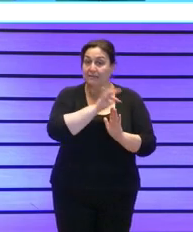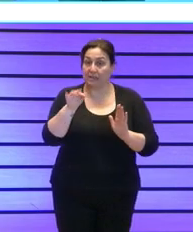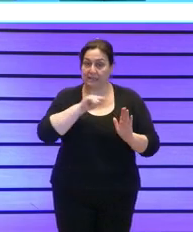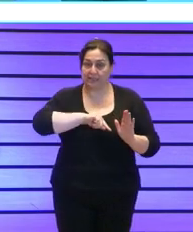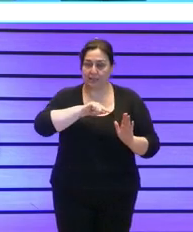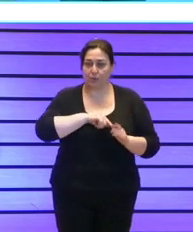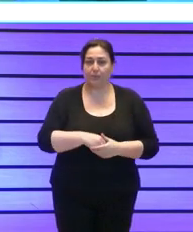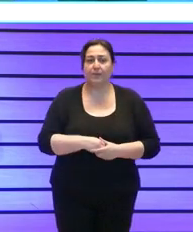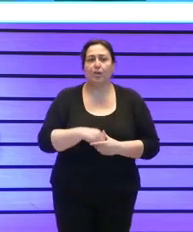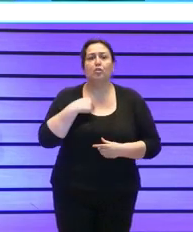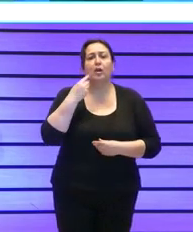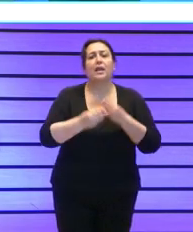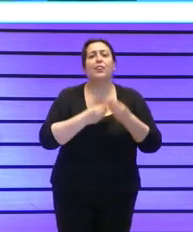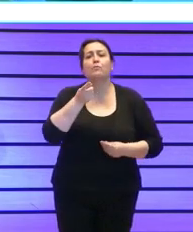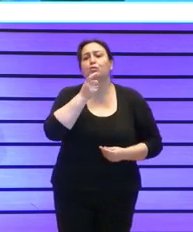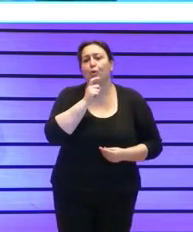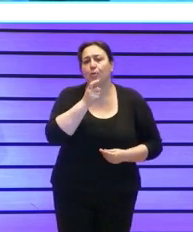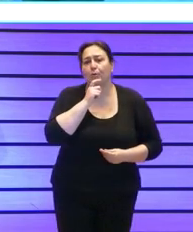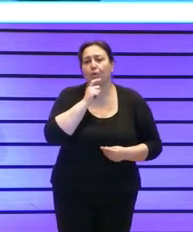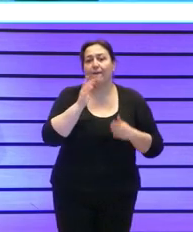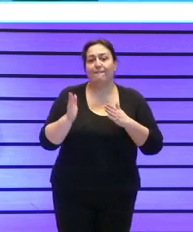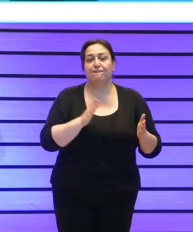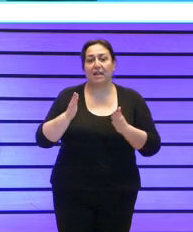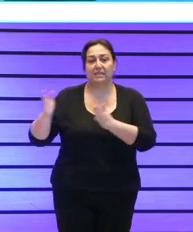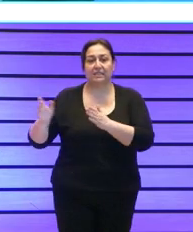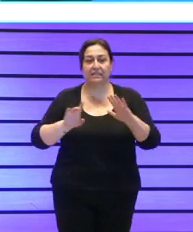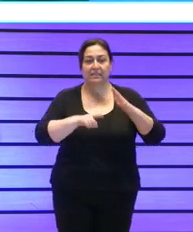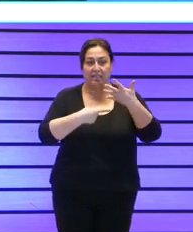¿y cómo lo hicimos? lo hicimos en seis fases